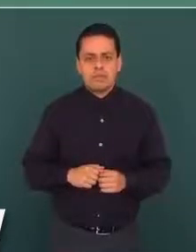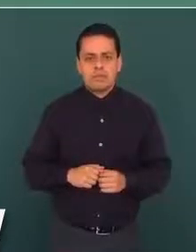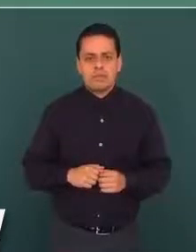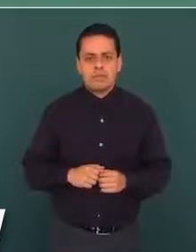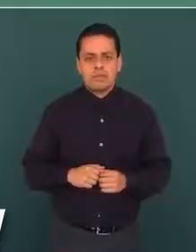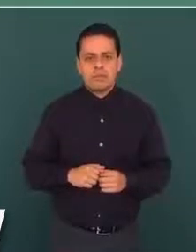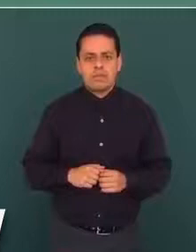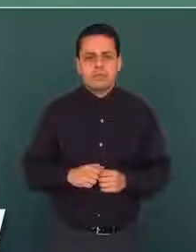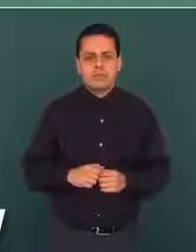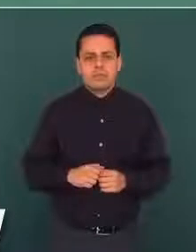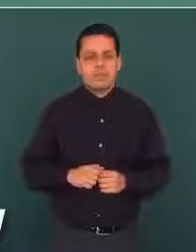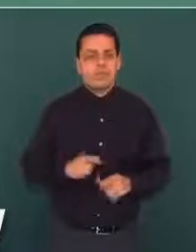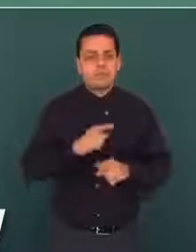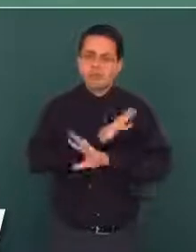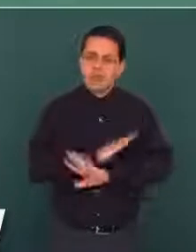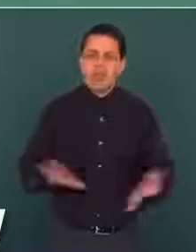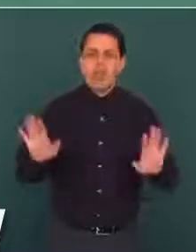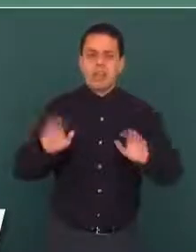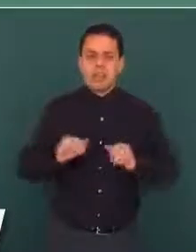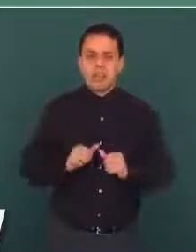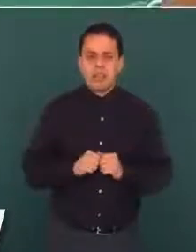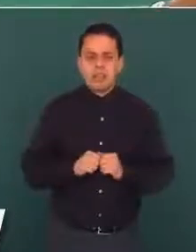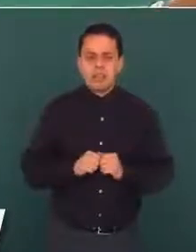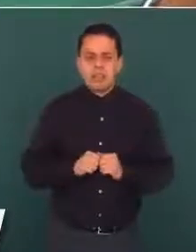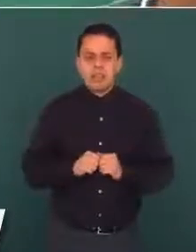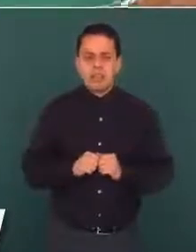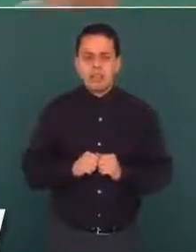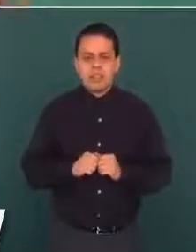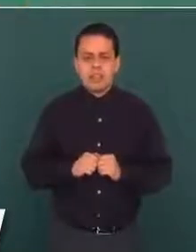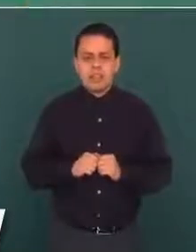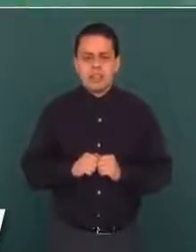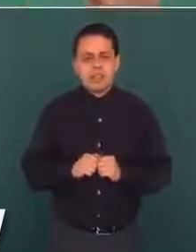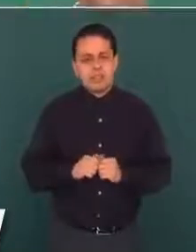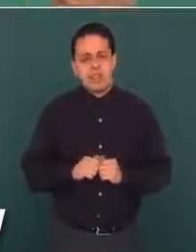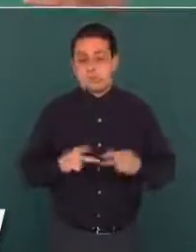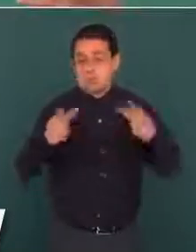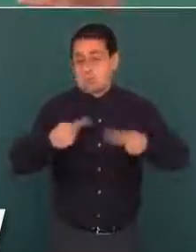Y ya, y el que no tiene